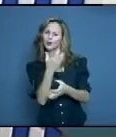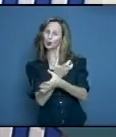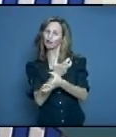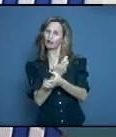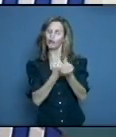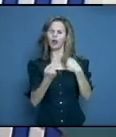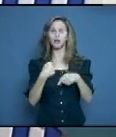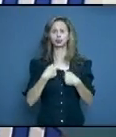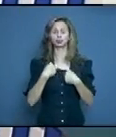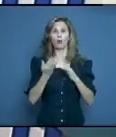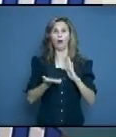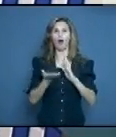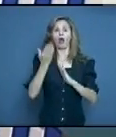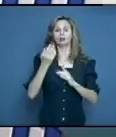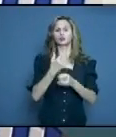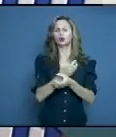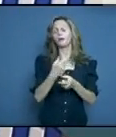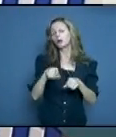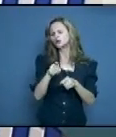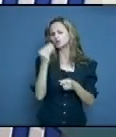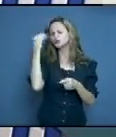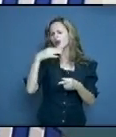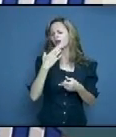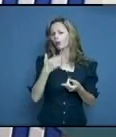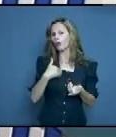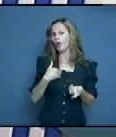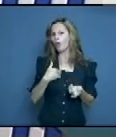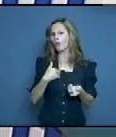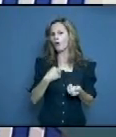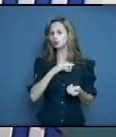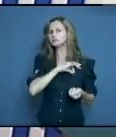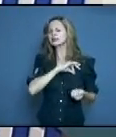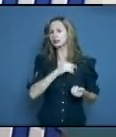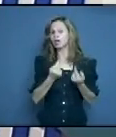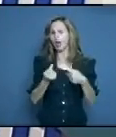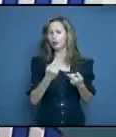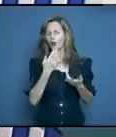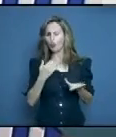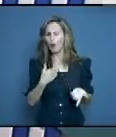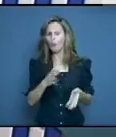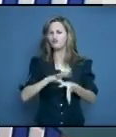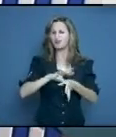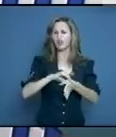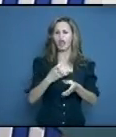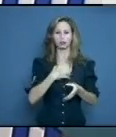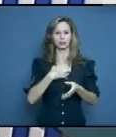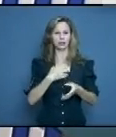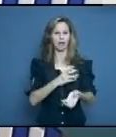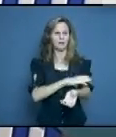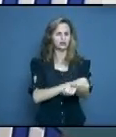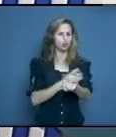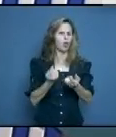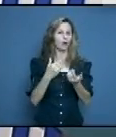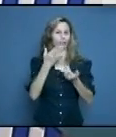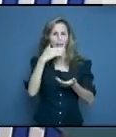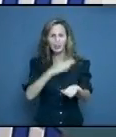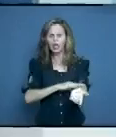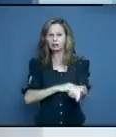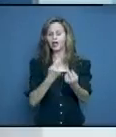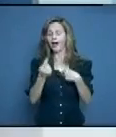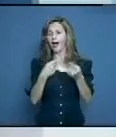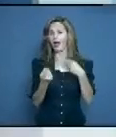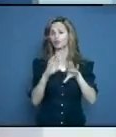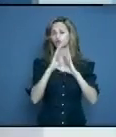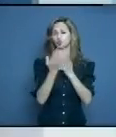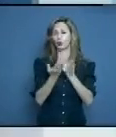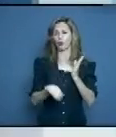yo soy de alto riesgo, pero ¿cómo usted sabe que es de alto riesgo? ¿Cuáles son los síntomas? Nosotros lo hemos explicado aquí, pero esa es una pregunta que es necesaria volver a explicar. Sí, mira, de alto